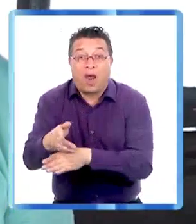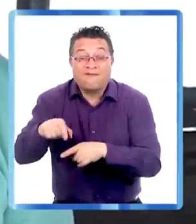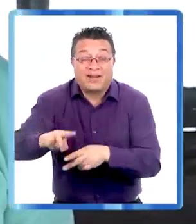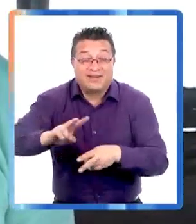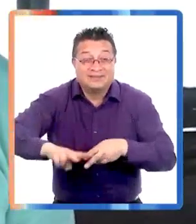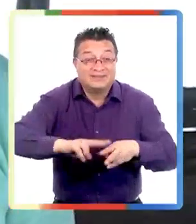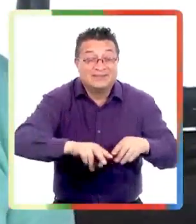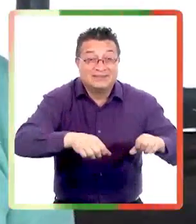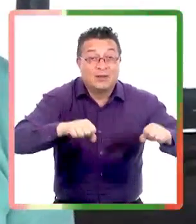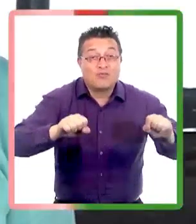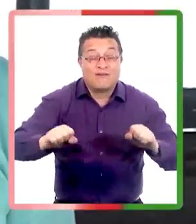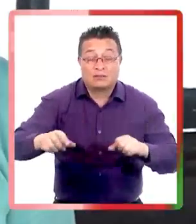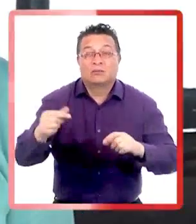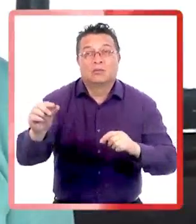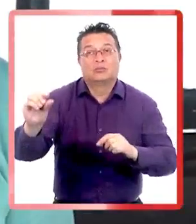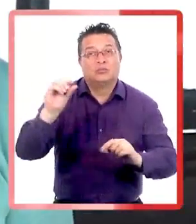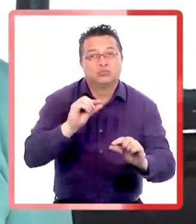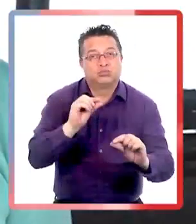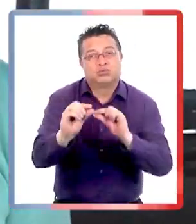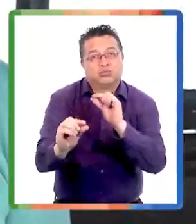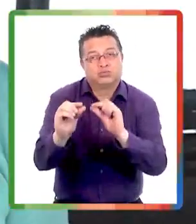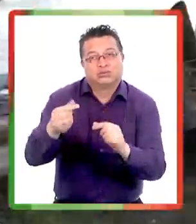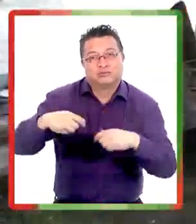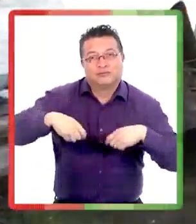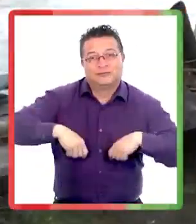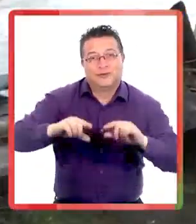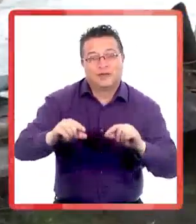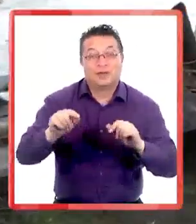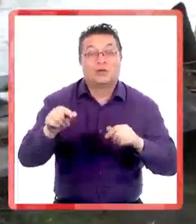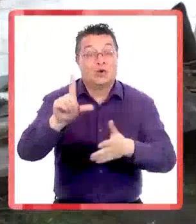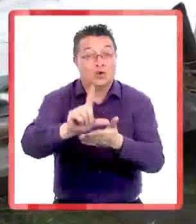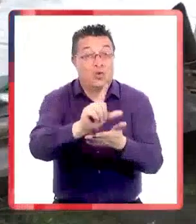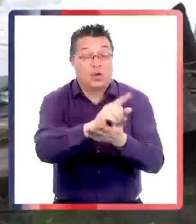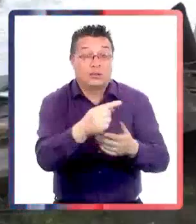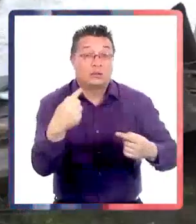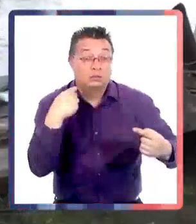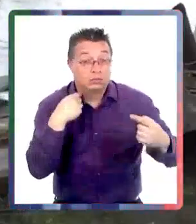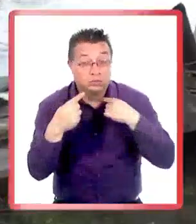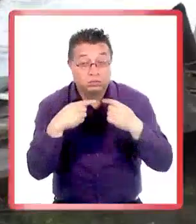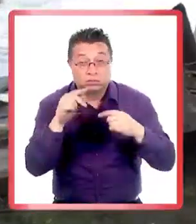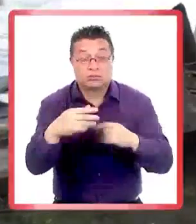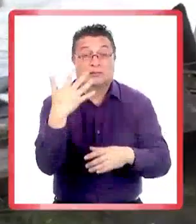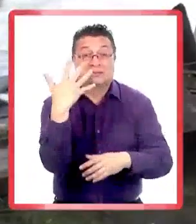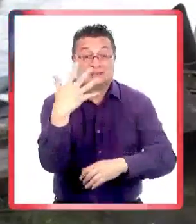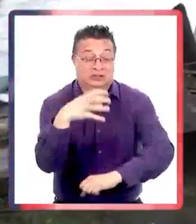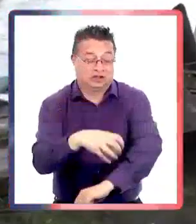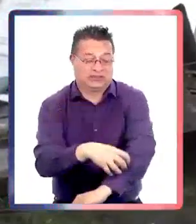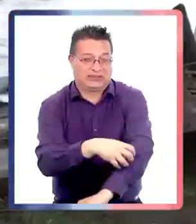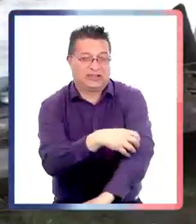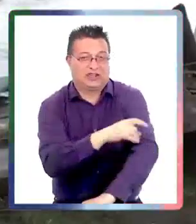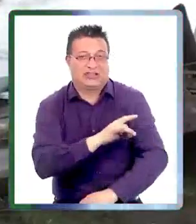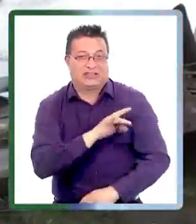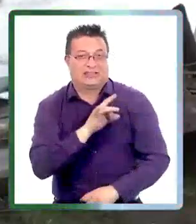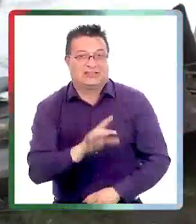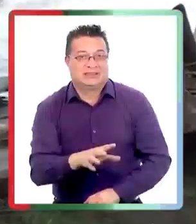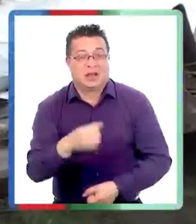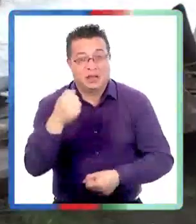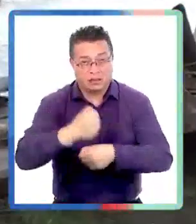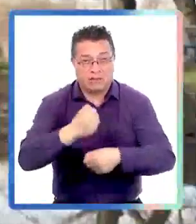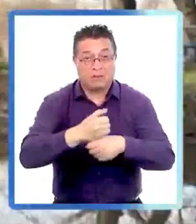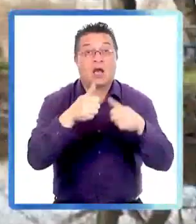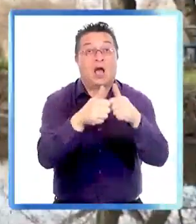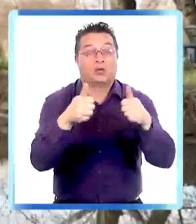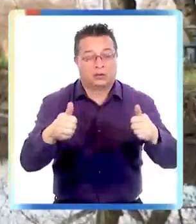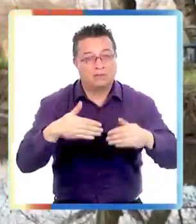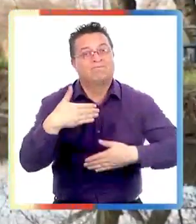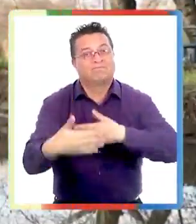el dinero llega en forma más esporádica Las zonas afectadas abarcan cinco regiones del país El trabajo de